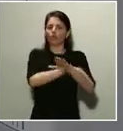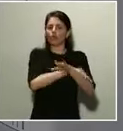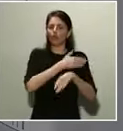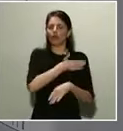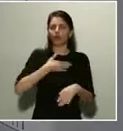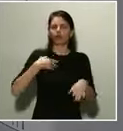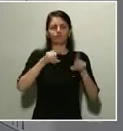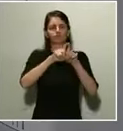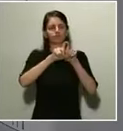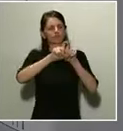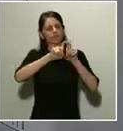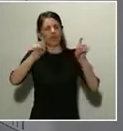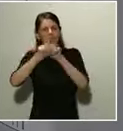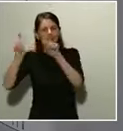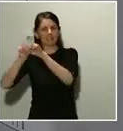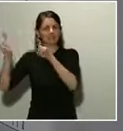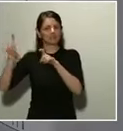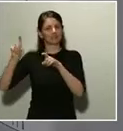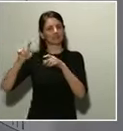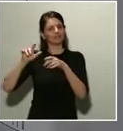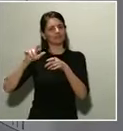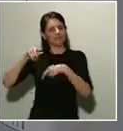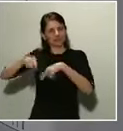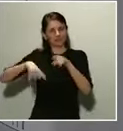o por carretera, como piden ambos sectores?